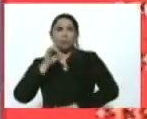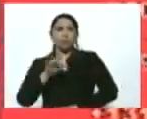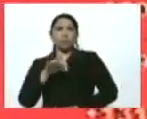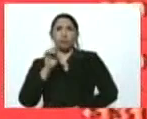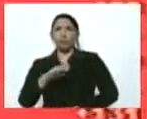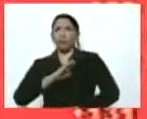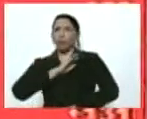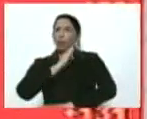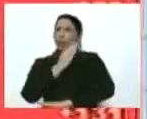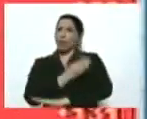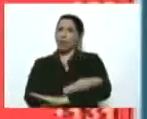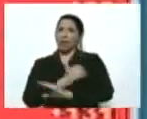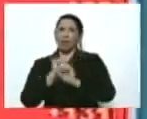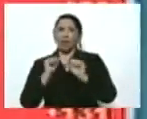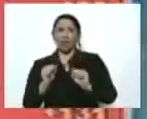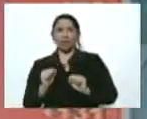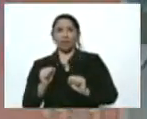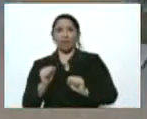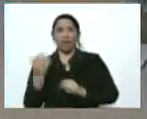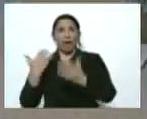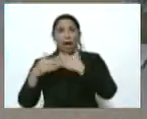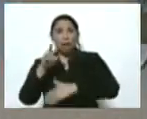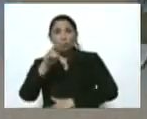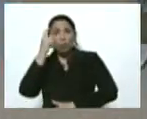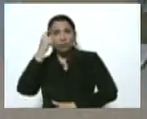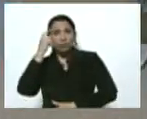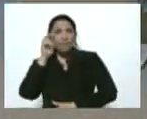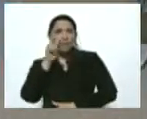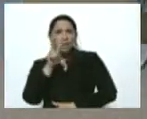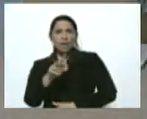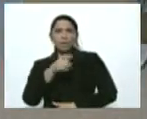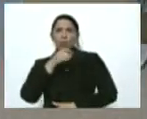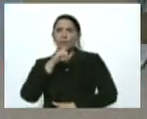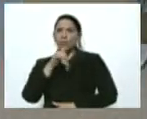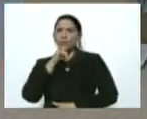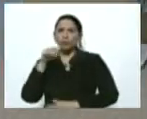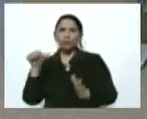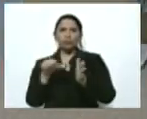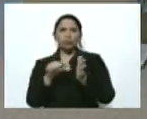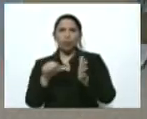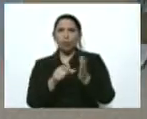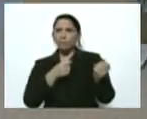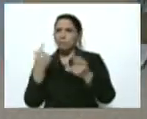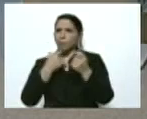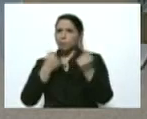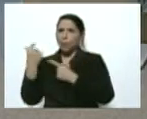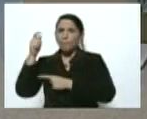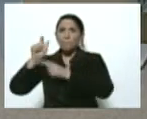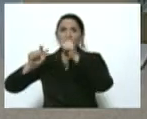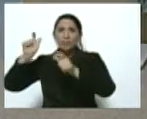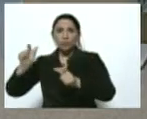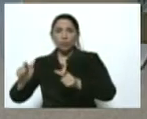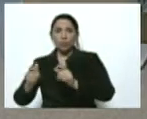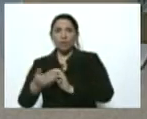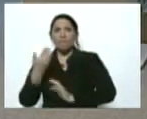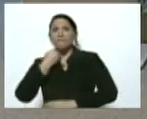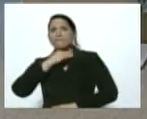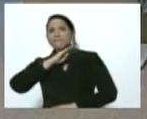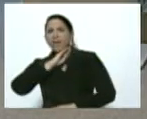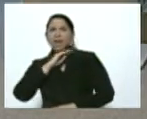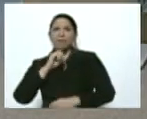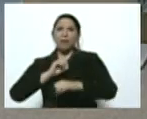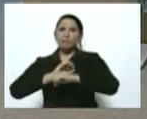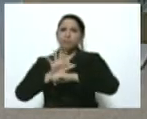muy fuertes hace dos días veíamos una noticia donde están llevando a personas enfermas de COVID